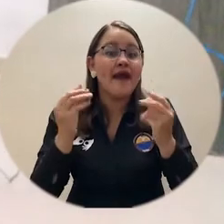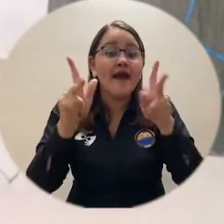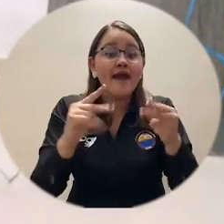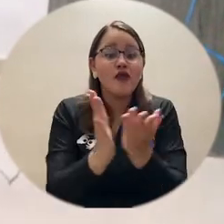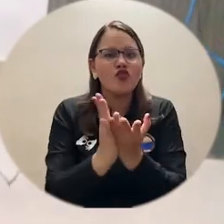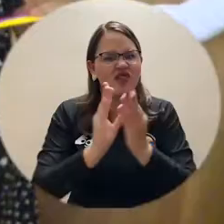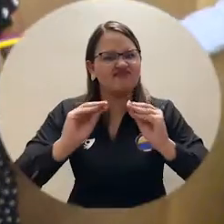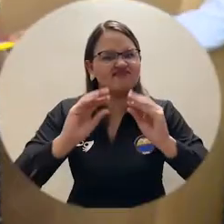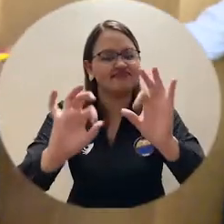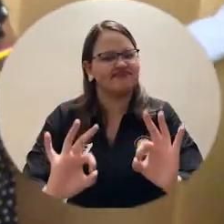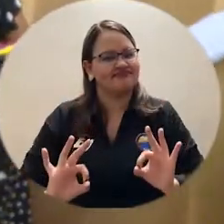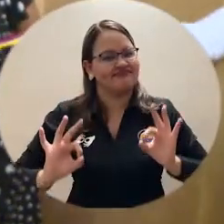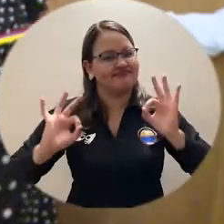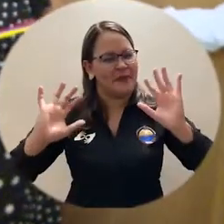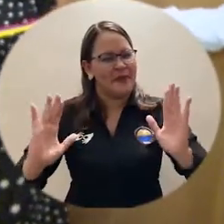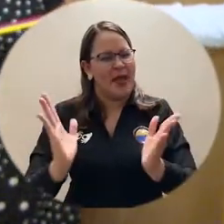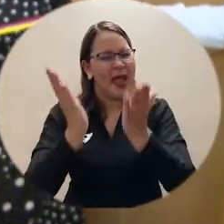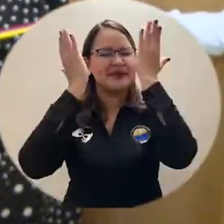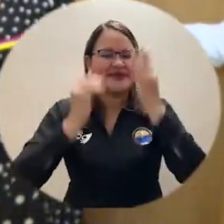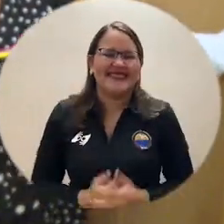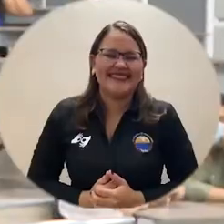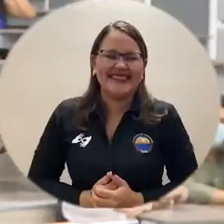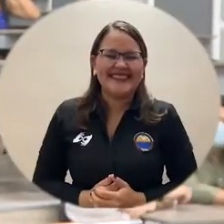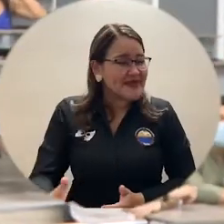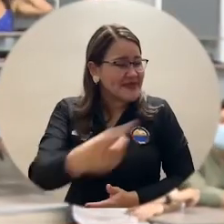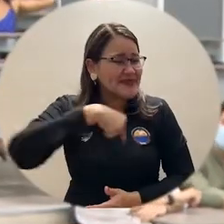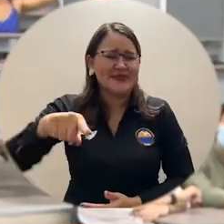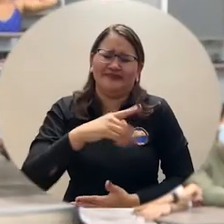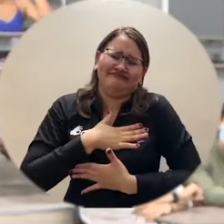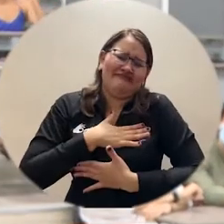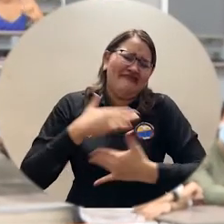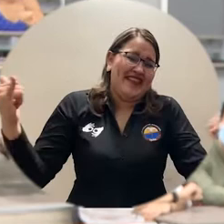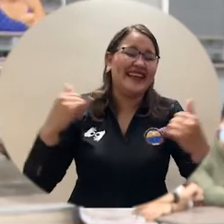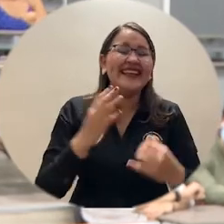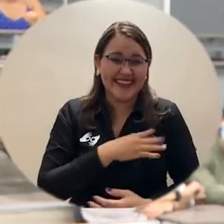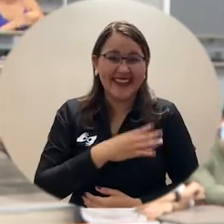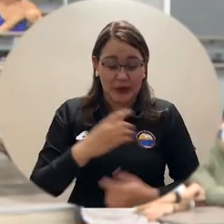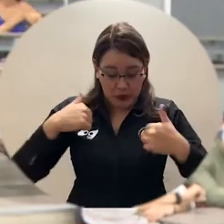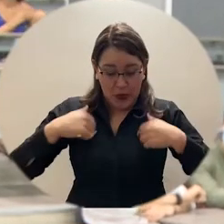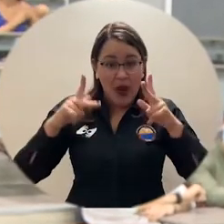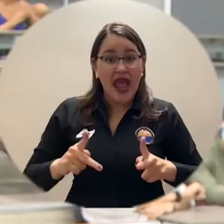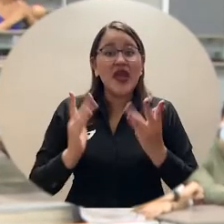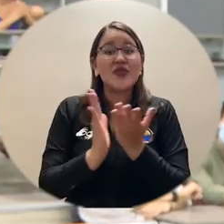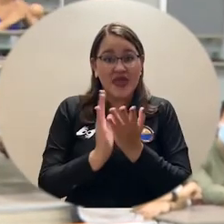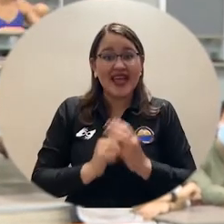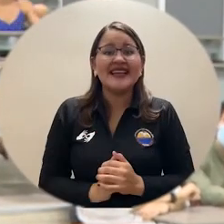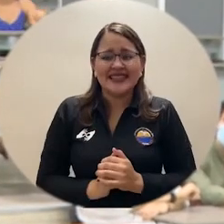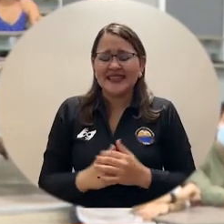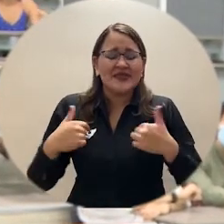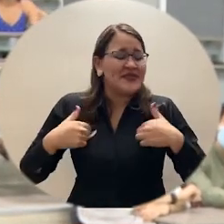mejores sin duda sentimos una alegría inmensa por este logro tan importante por ejemplo yo como estudiante de décimo semestre